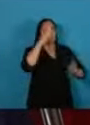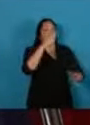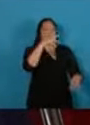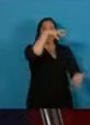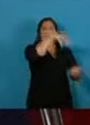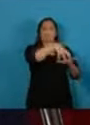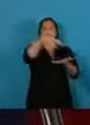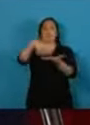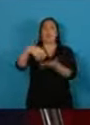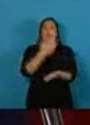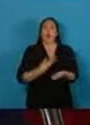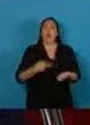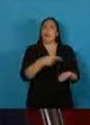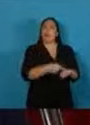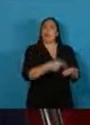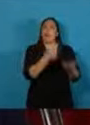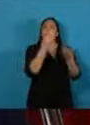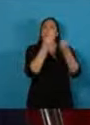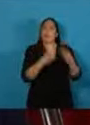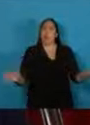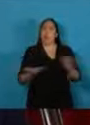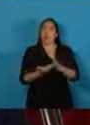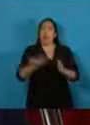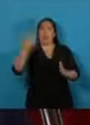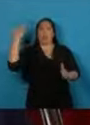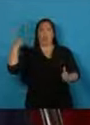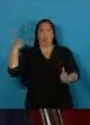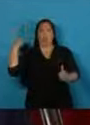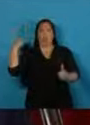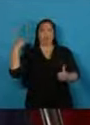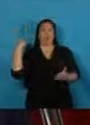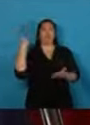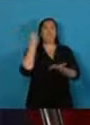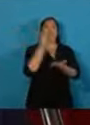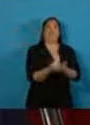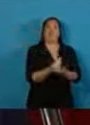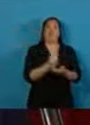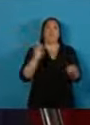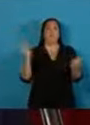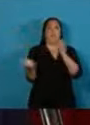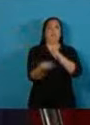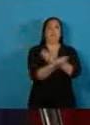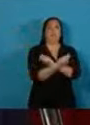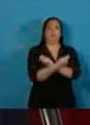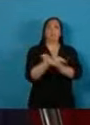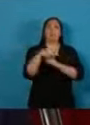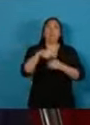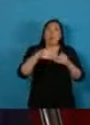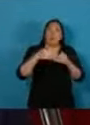entonces, nuestro país atravesó distintos momentos.